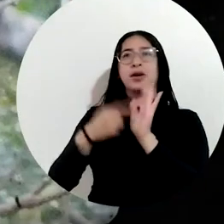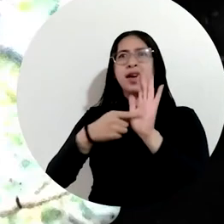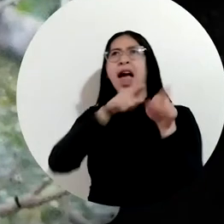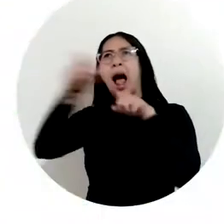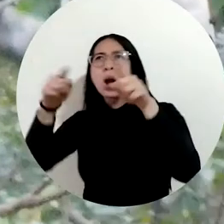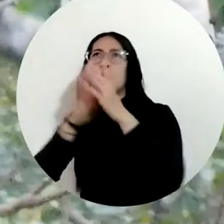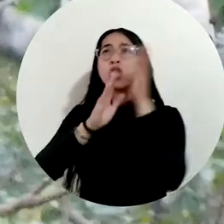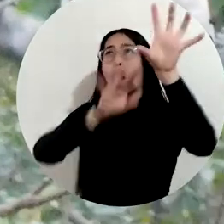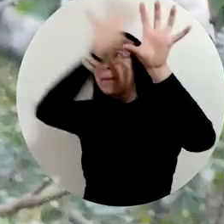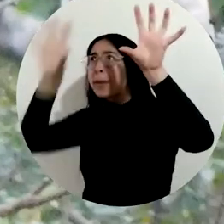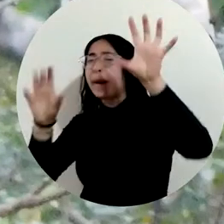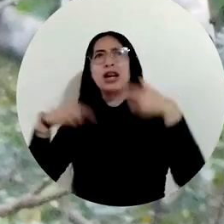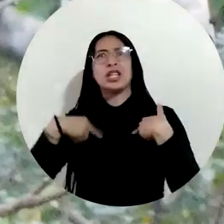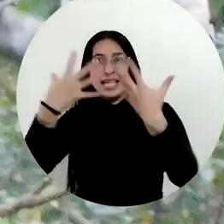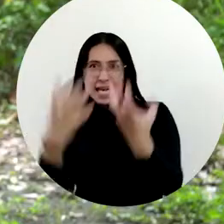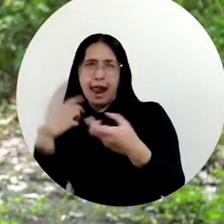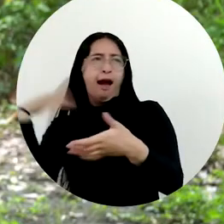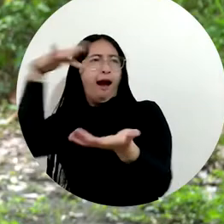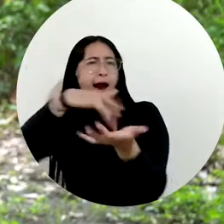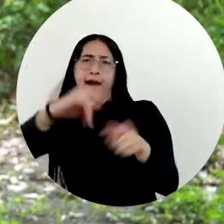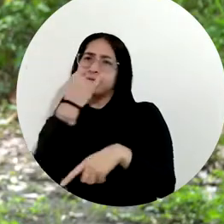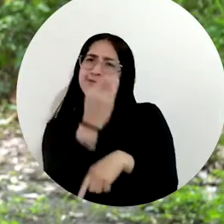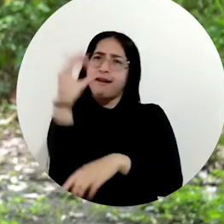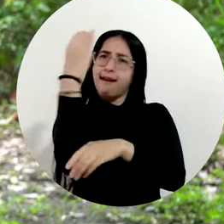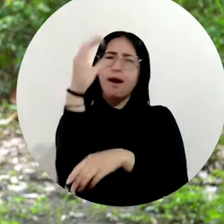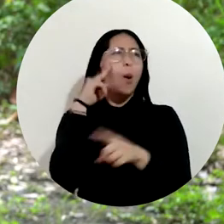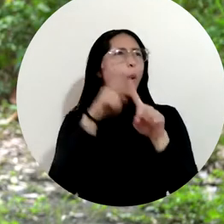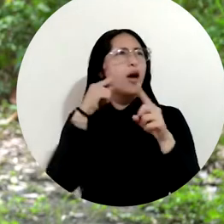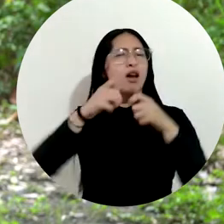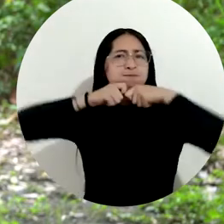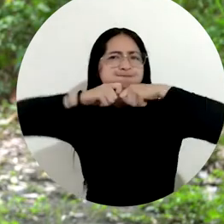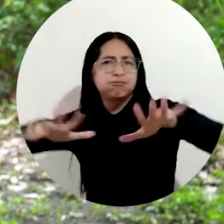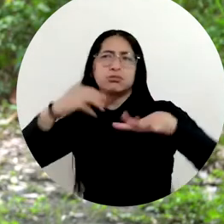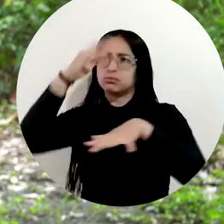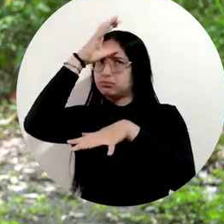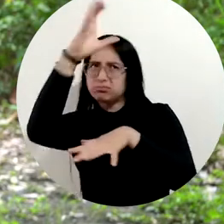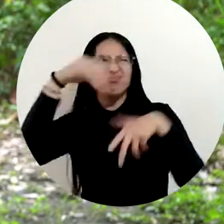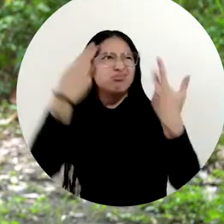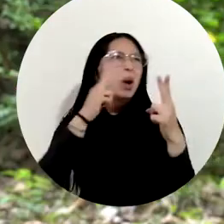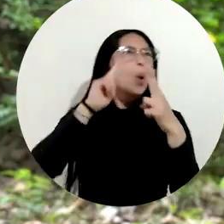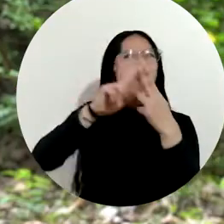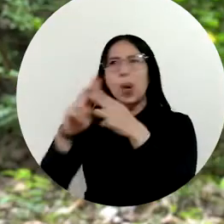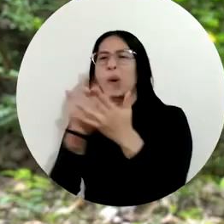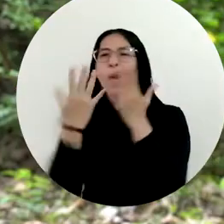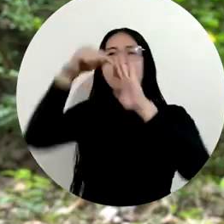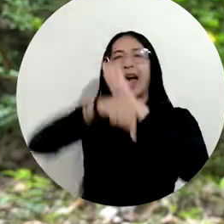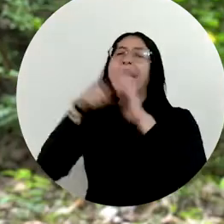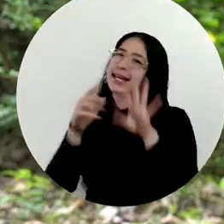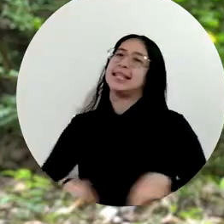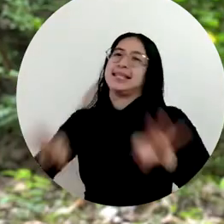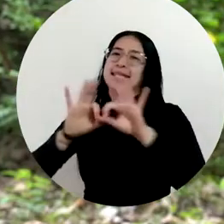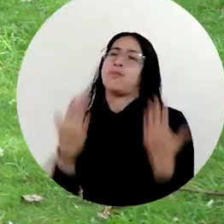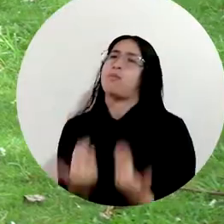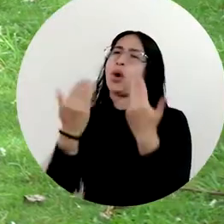esa necesidad de querer venir a contar todas estas especies. La divulgación de la ciencia y la generación del conocimiento es bastante importante para desarrollar espacios que